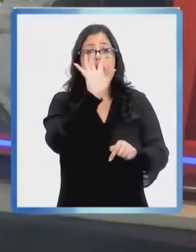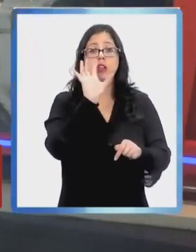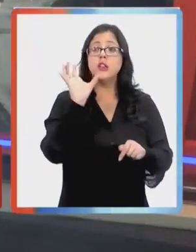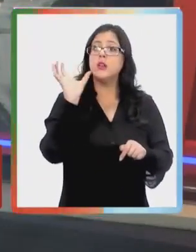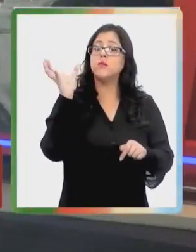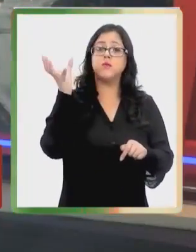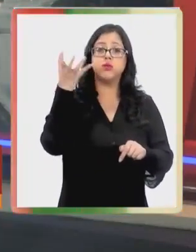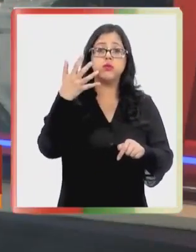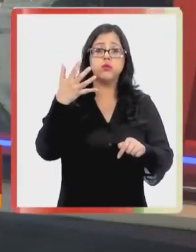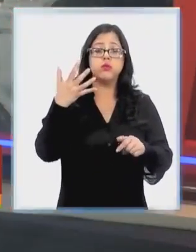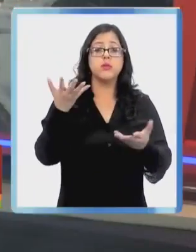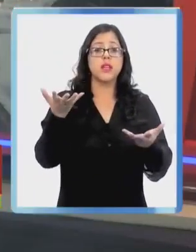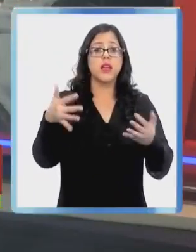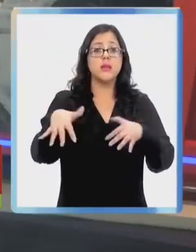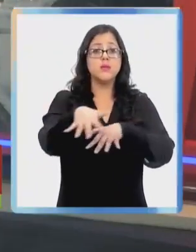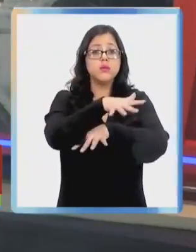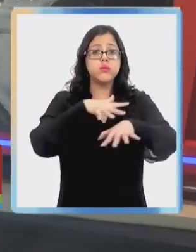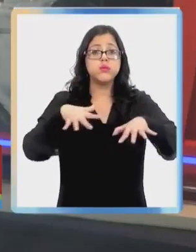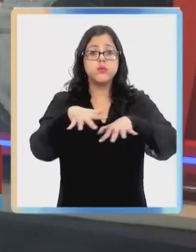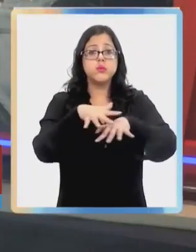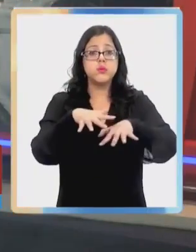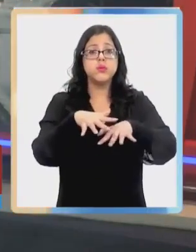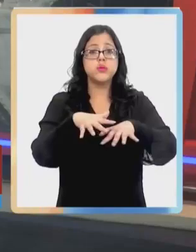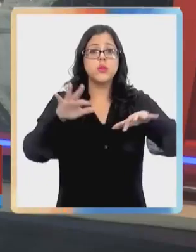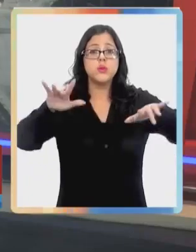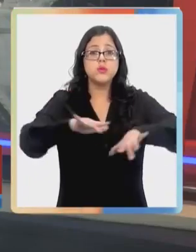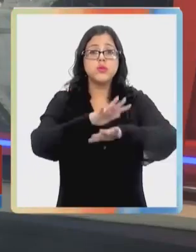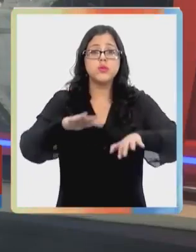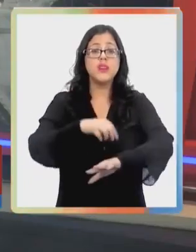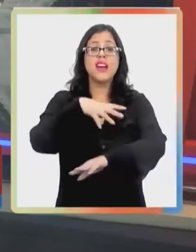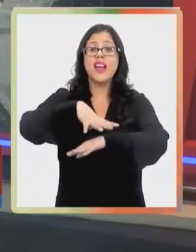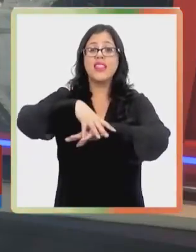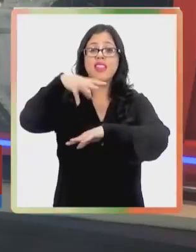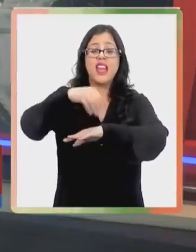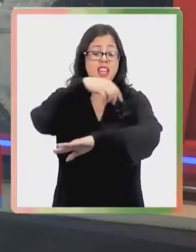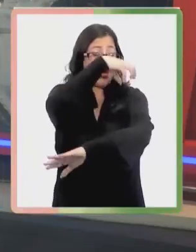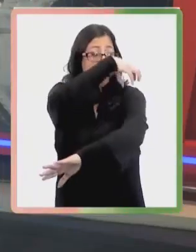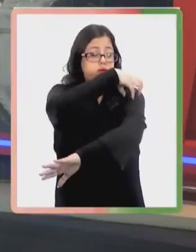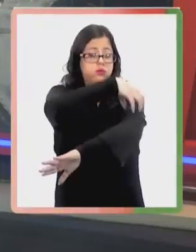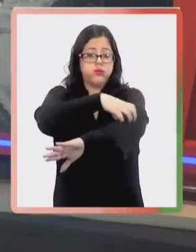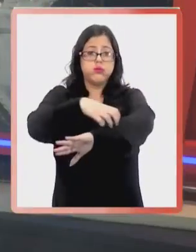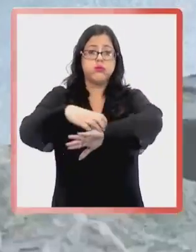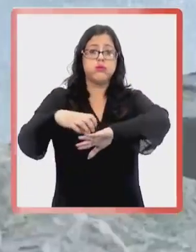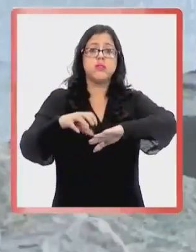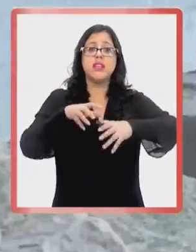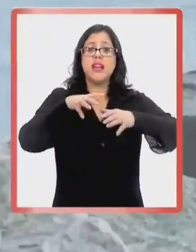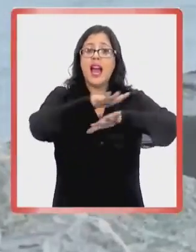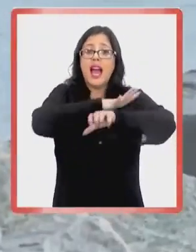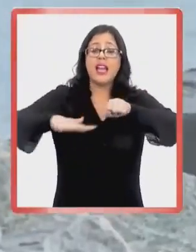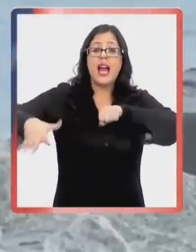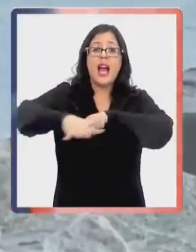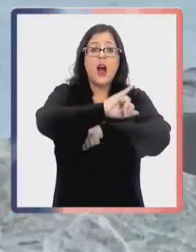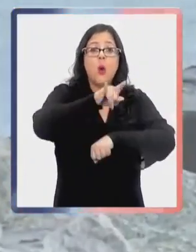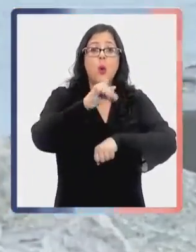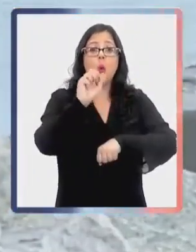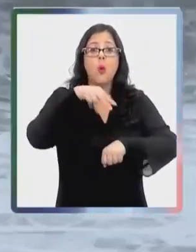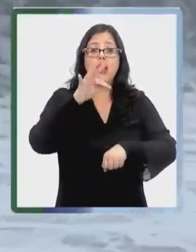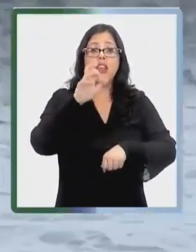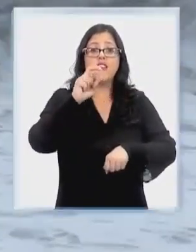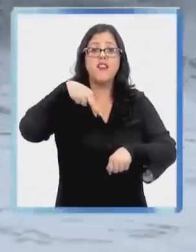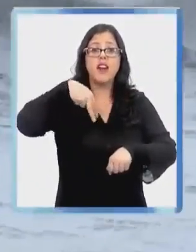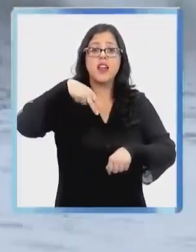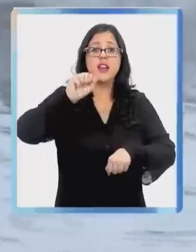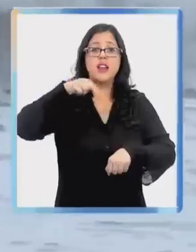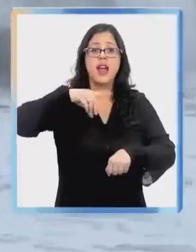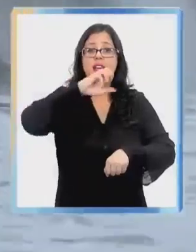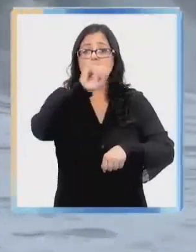el Centro Meteorológico Marítimo de Valparaíso advirtió que desde Arica hasta el archipiélago Juan Fernández habrá marejadas, van a comenzar este